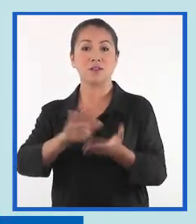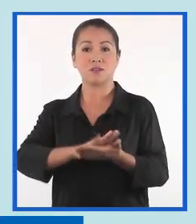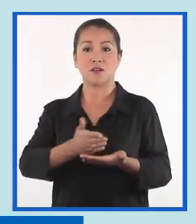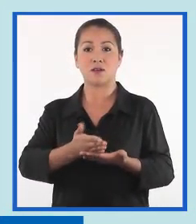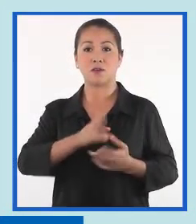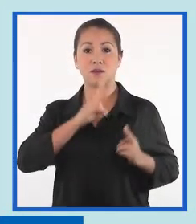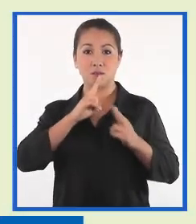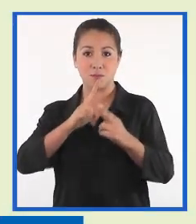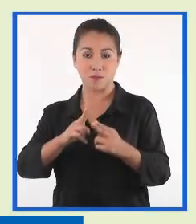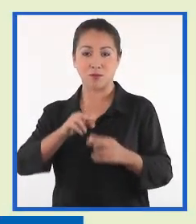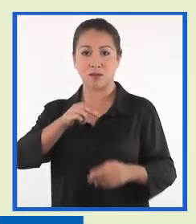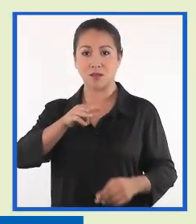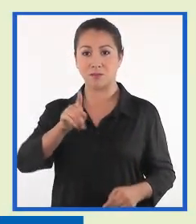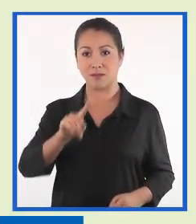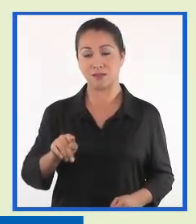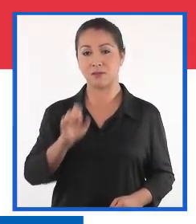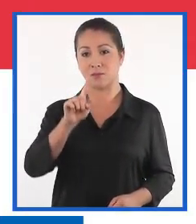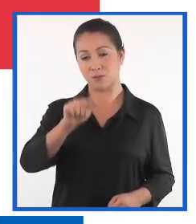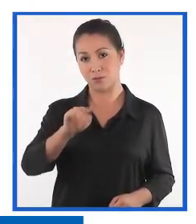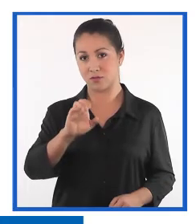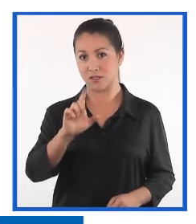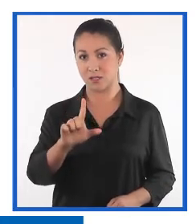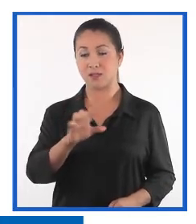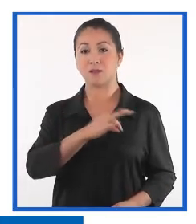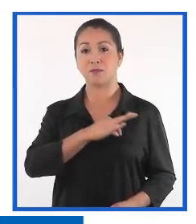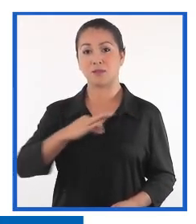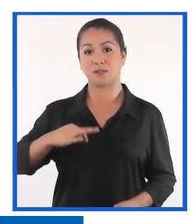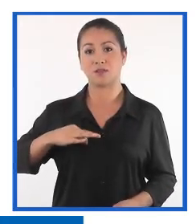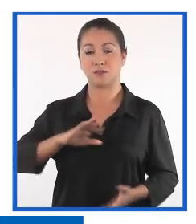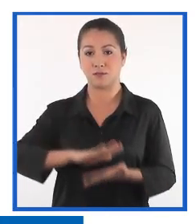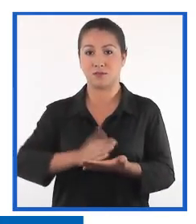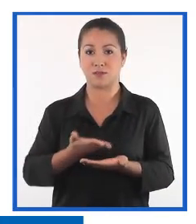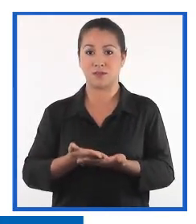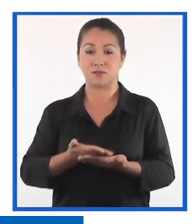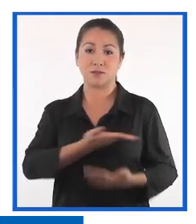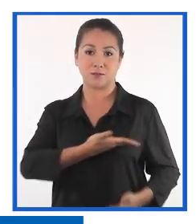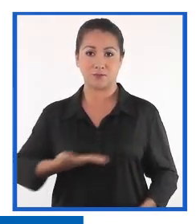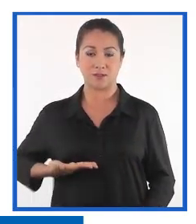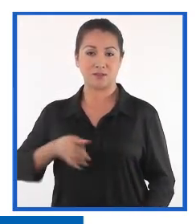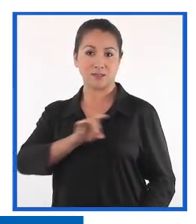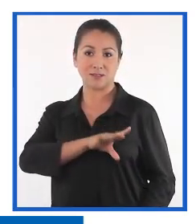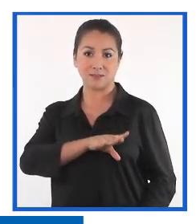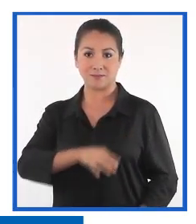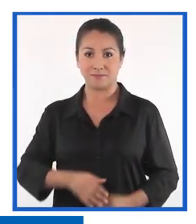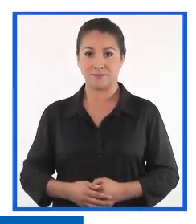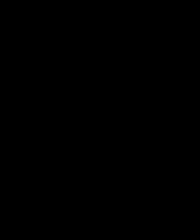en Salud Responde y Minsal.cl Ministerio de Salud Gobierno de Chile